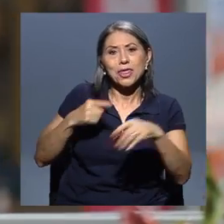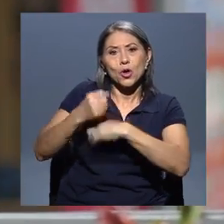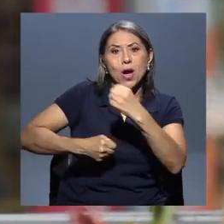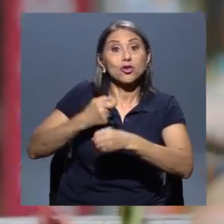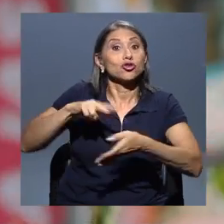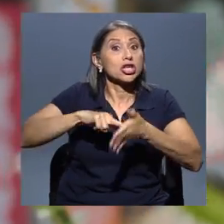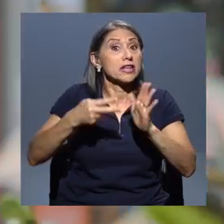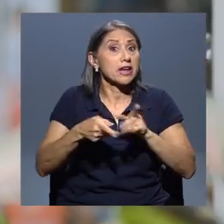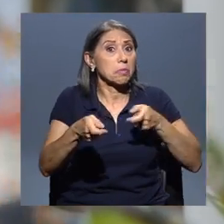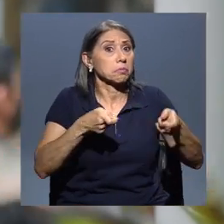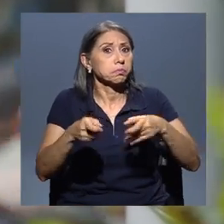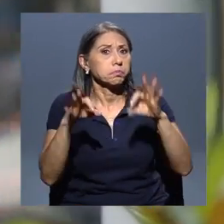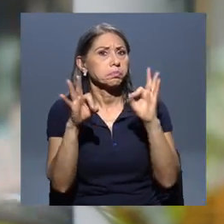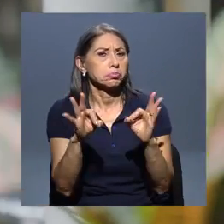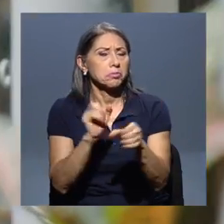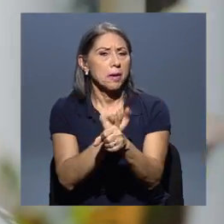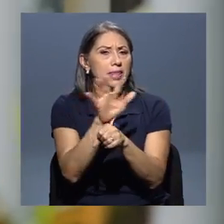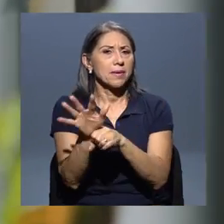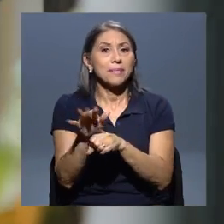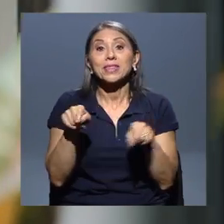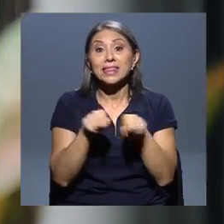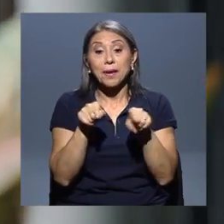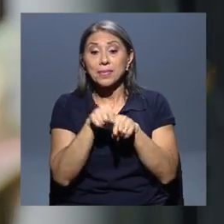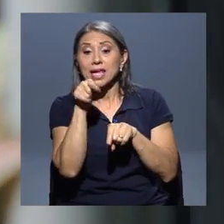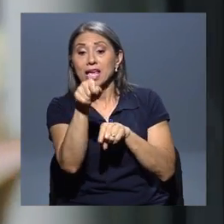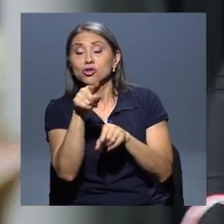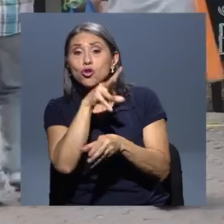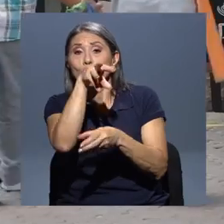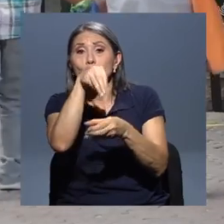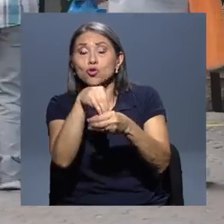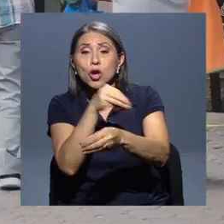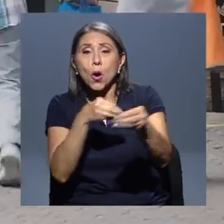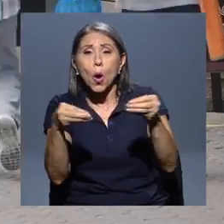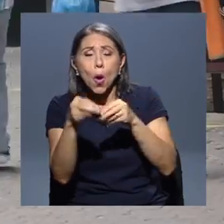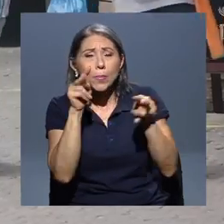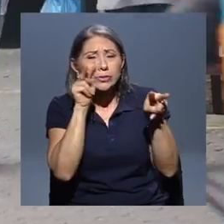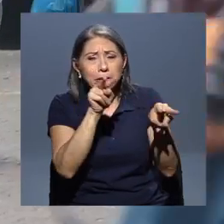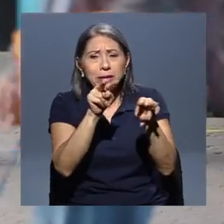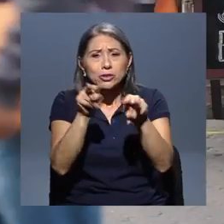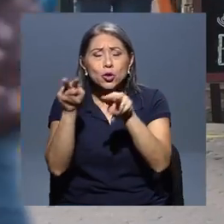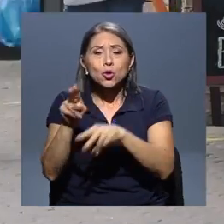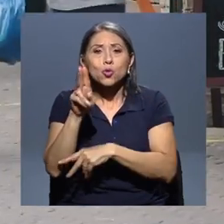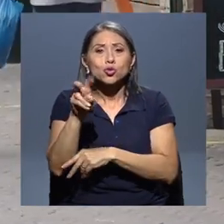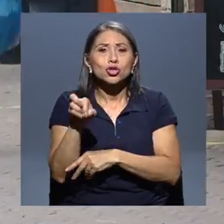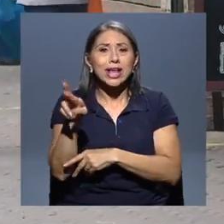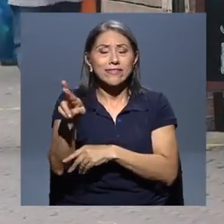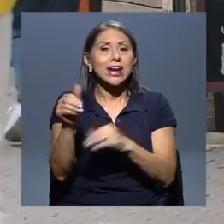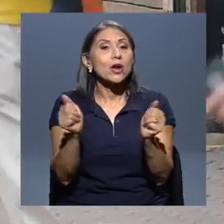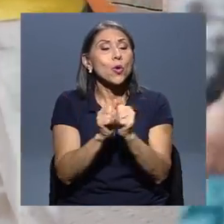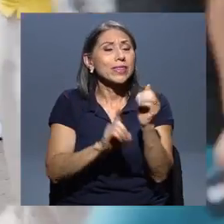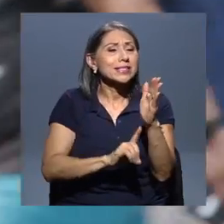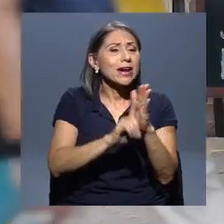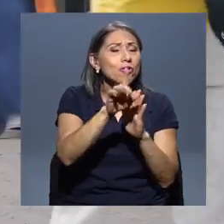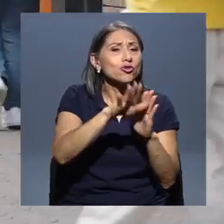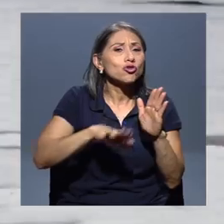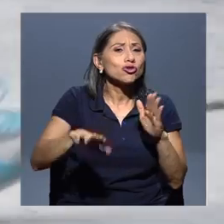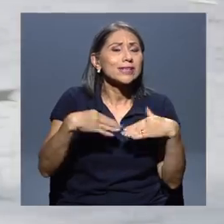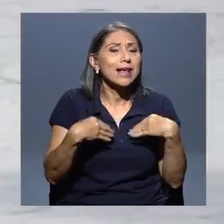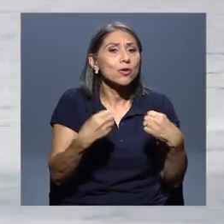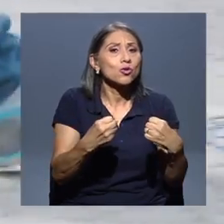Además, esta unidad contribuye al Observatorio de Desarrollo de la UCR con indicadores sociosanitarios a nivel cantonal y distrital.